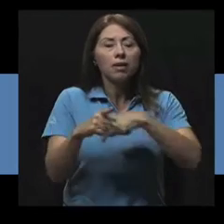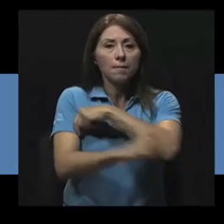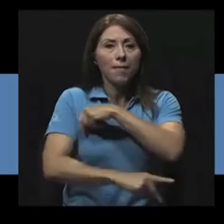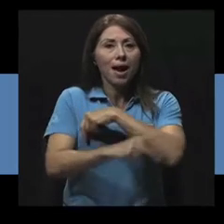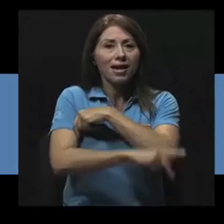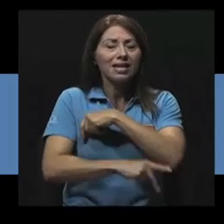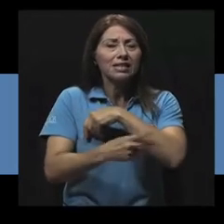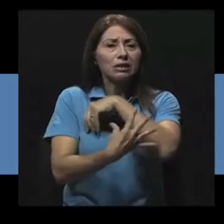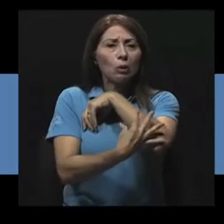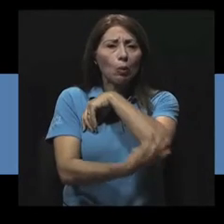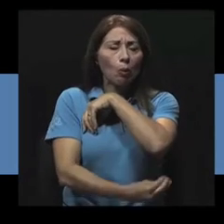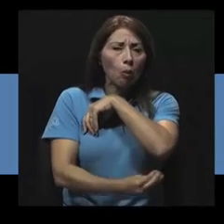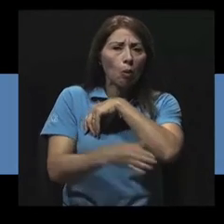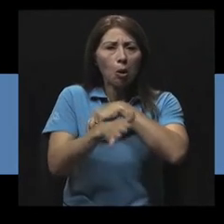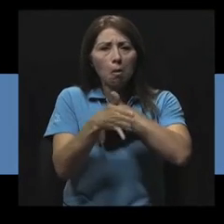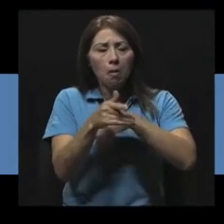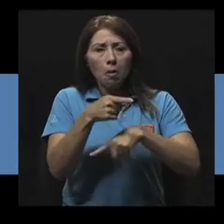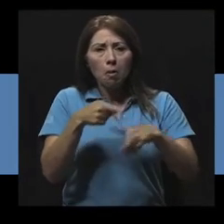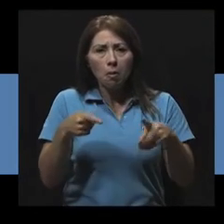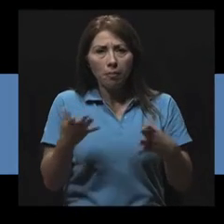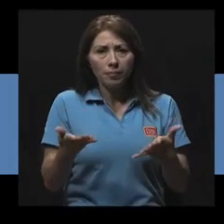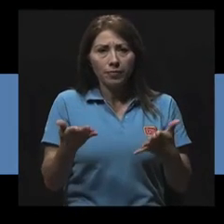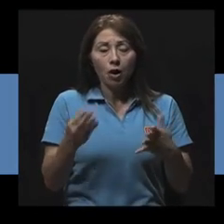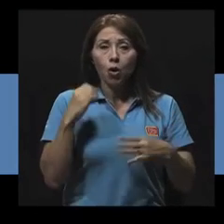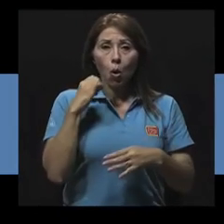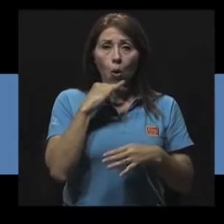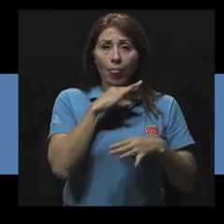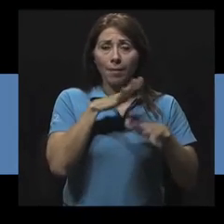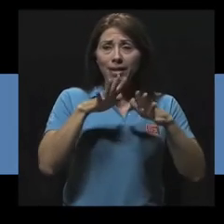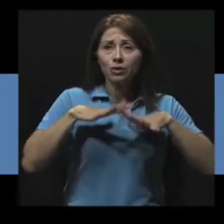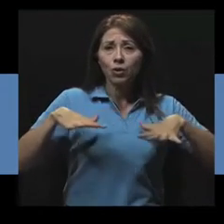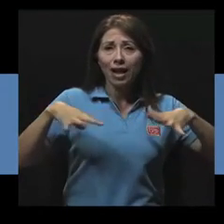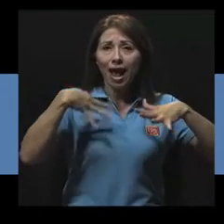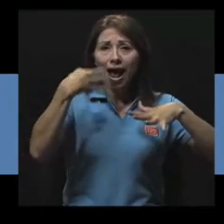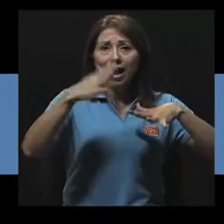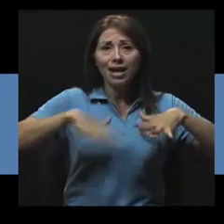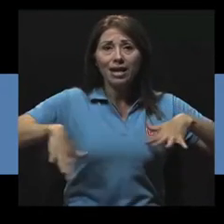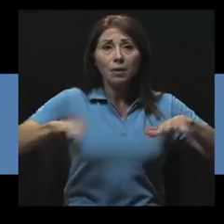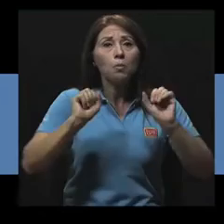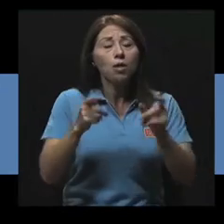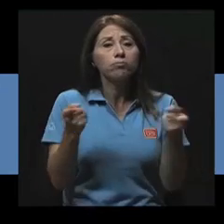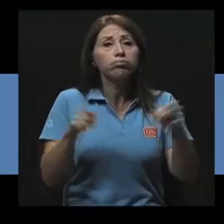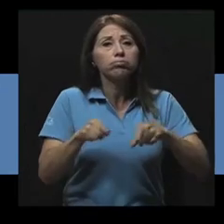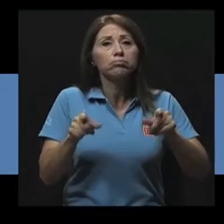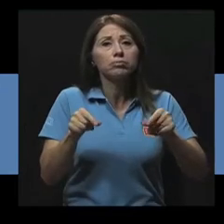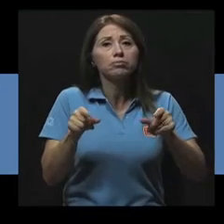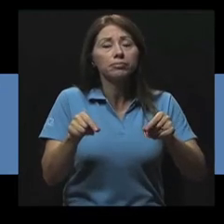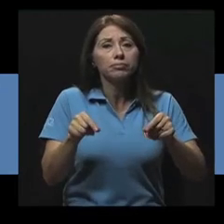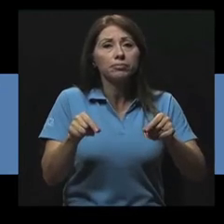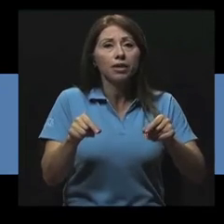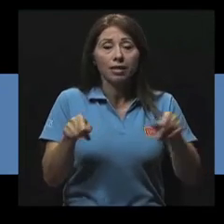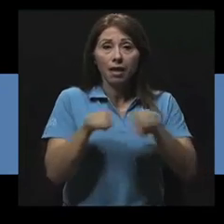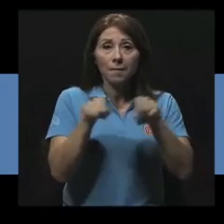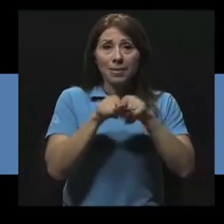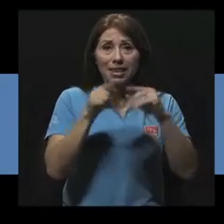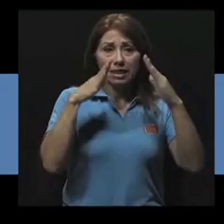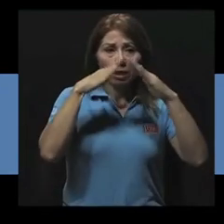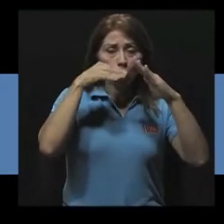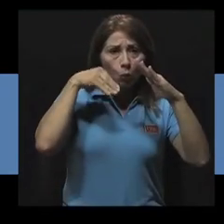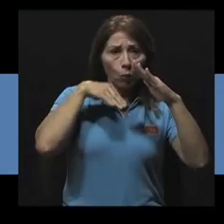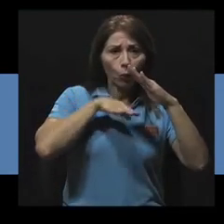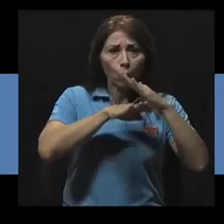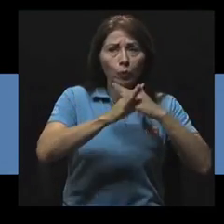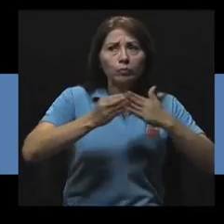bajos y medianos. La contaminación del aire exterior es carcinógena. El humo en interiores representa un grave riesgo